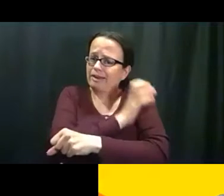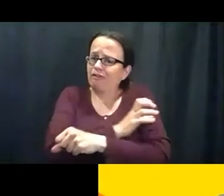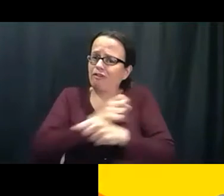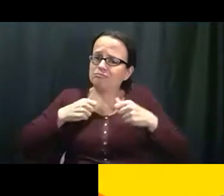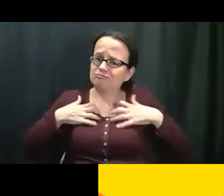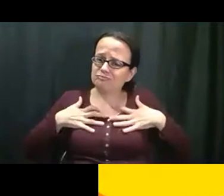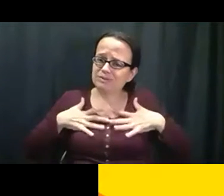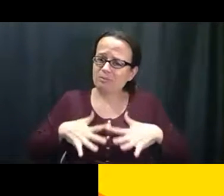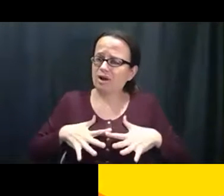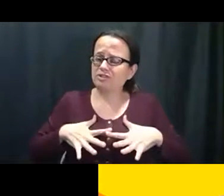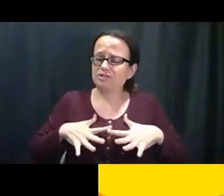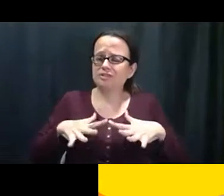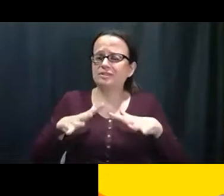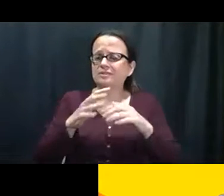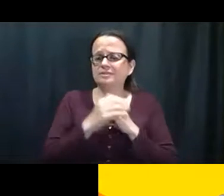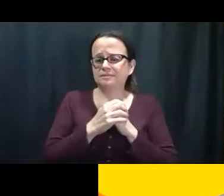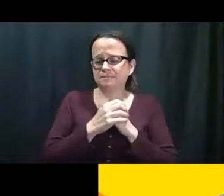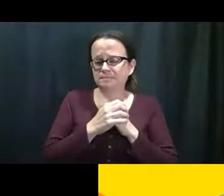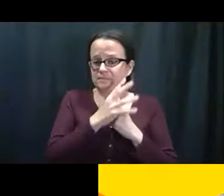Y tenía depresión química.